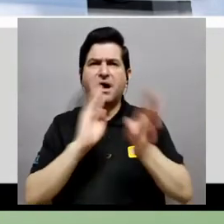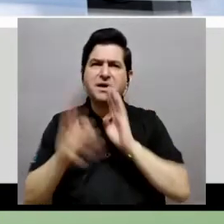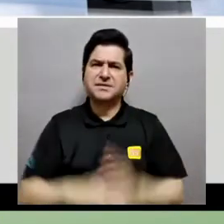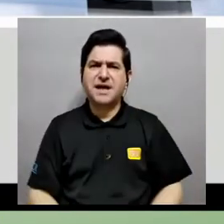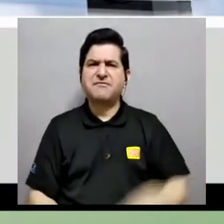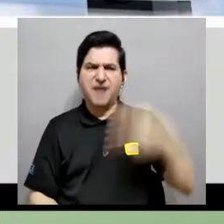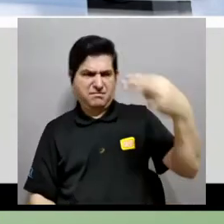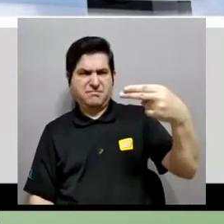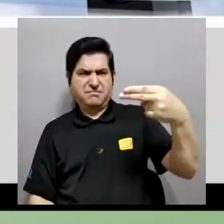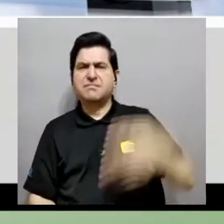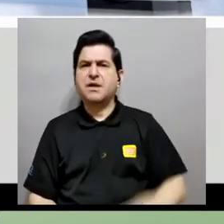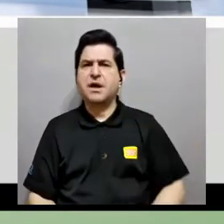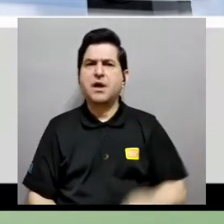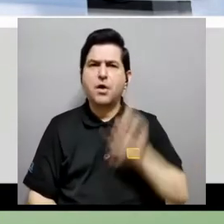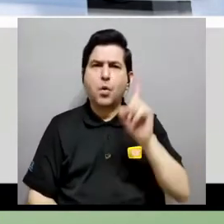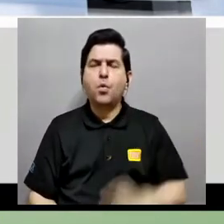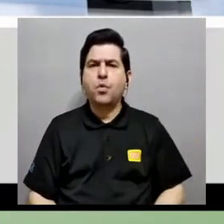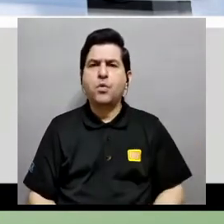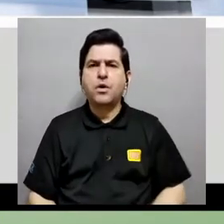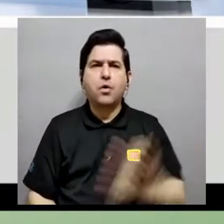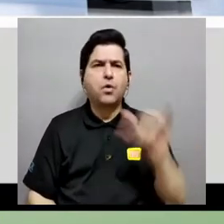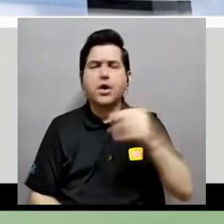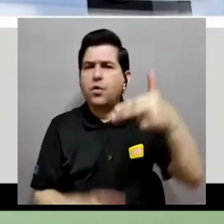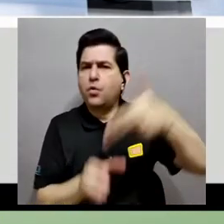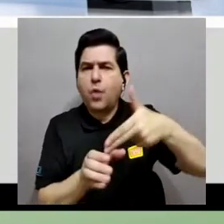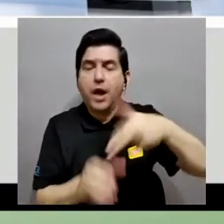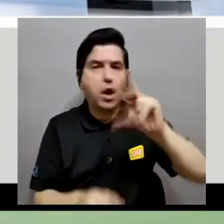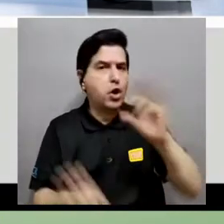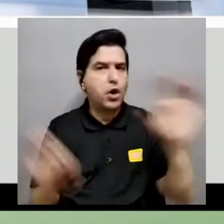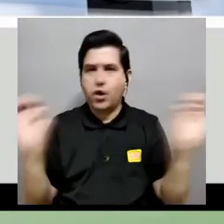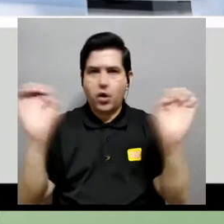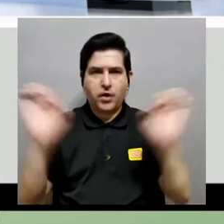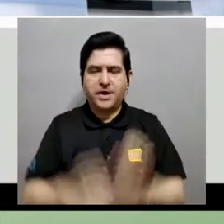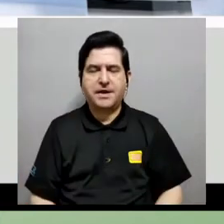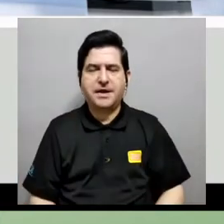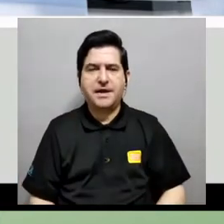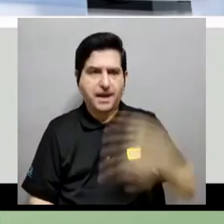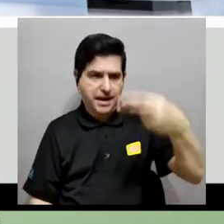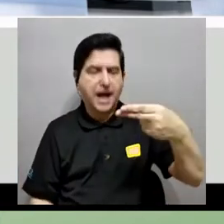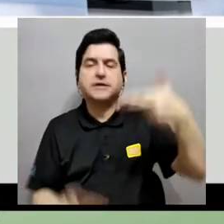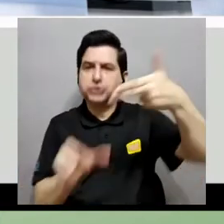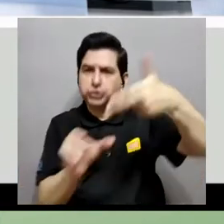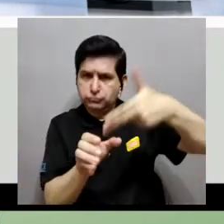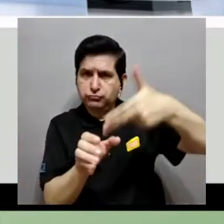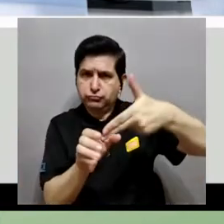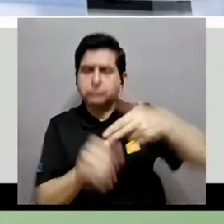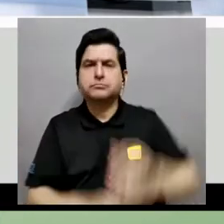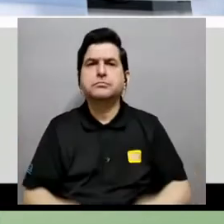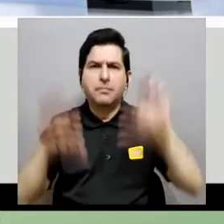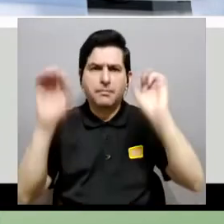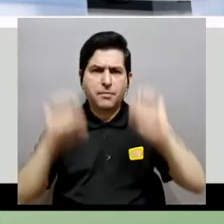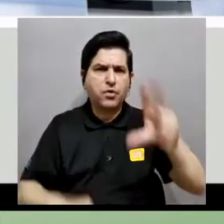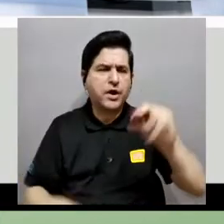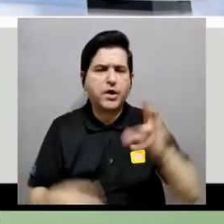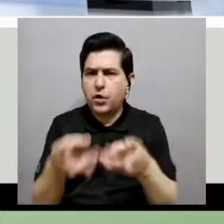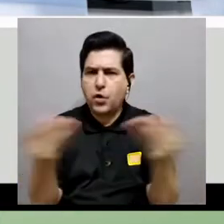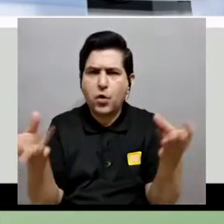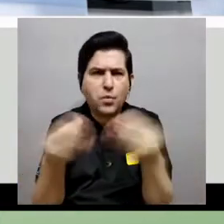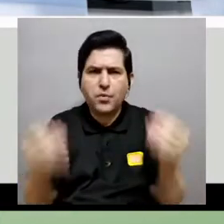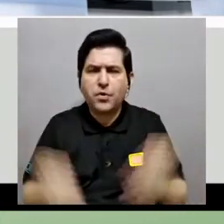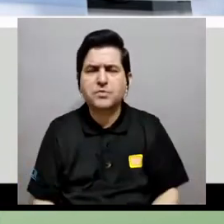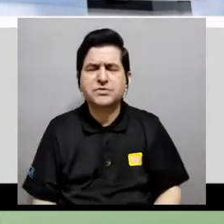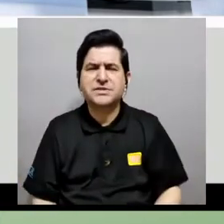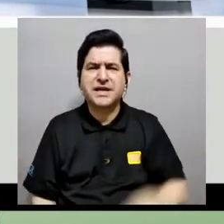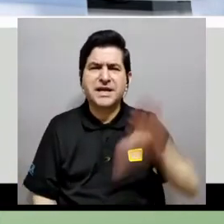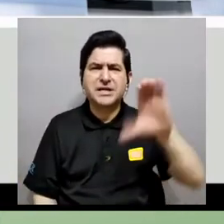mucho acerca del hidrógeno, ¿verdad? Como un combustible, no como una fuente de energía. hidrógeno es un combustible que en lugar de estar produciendo un